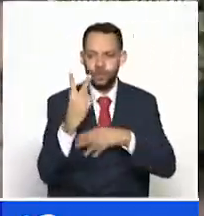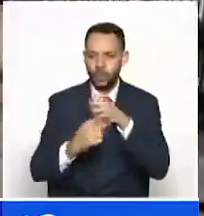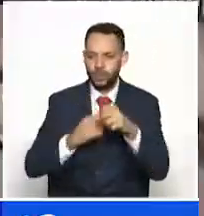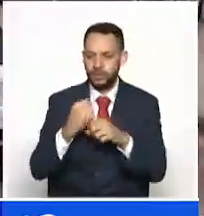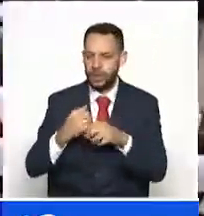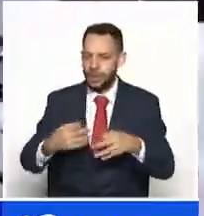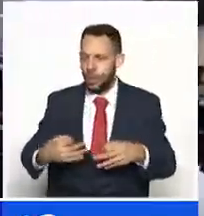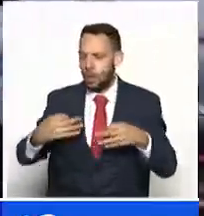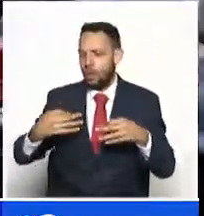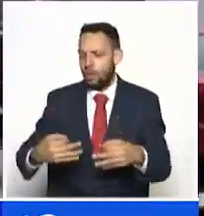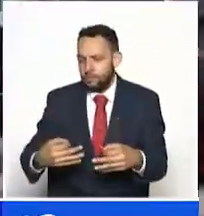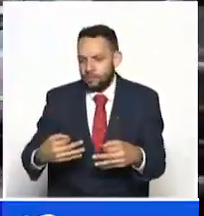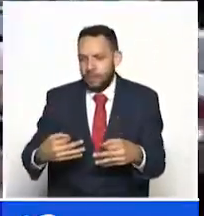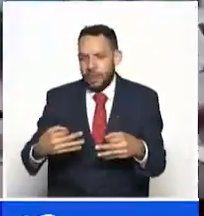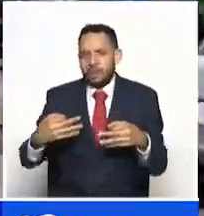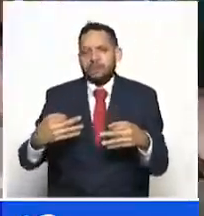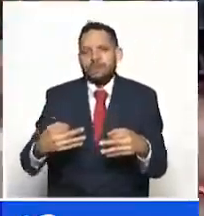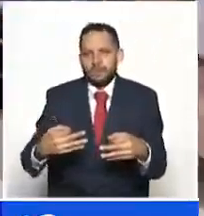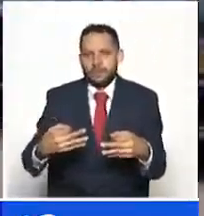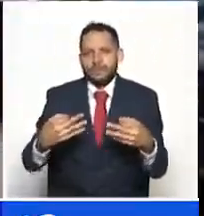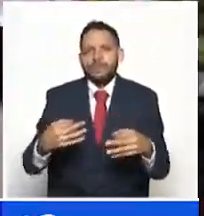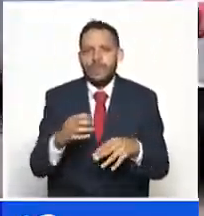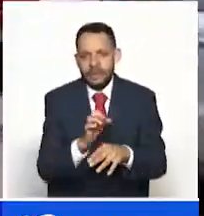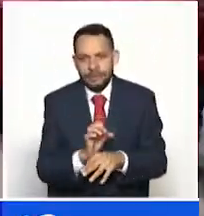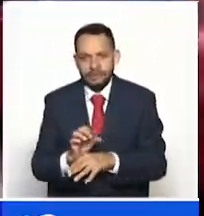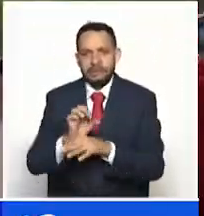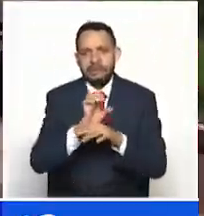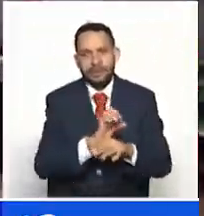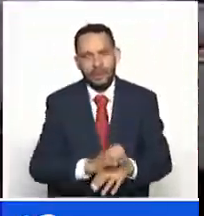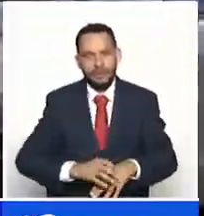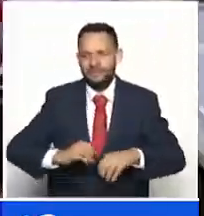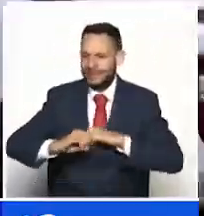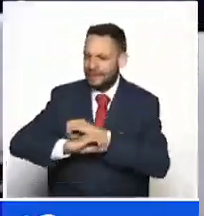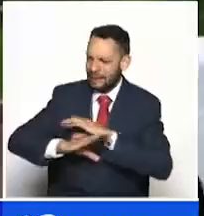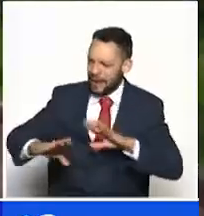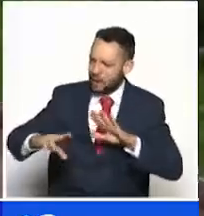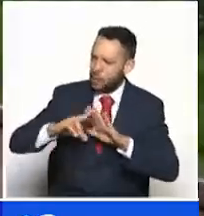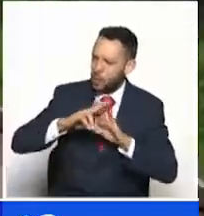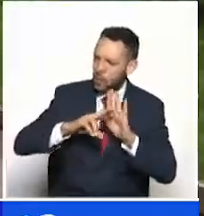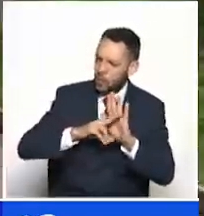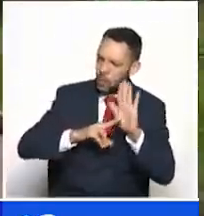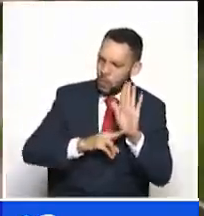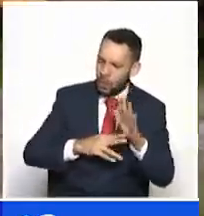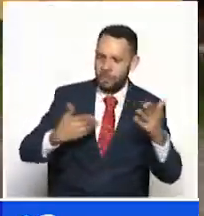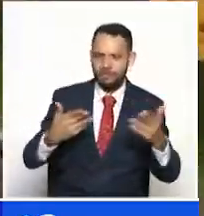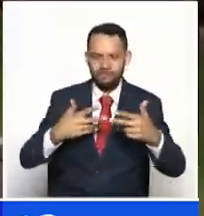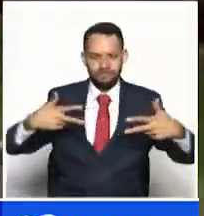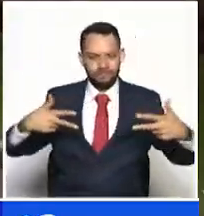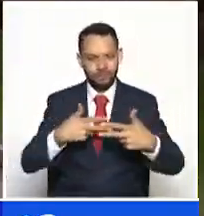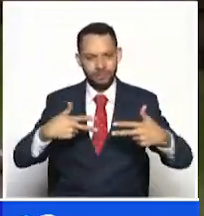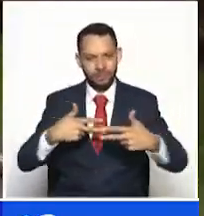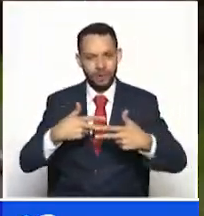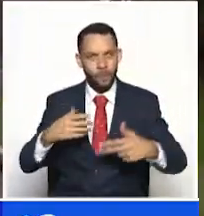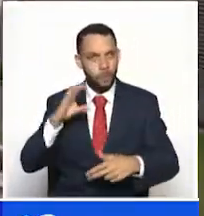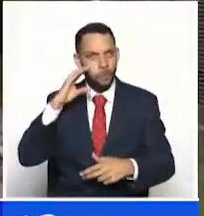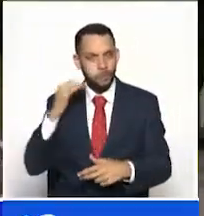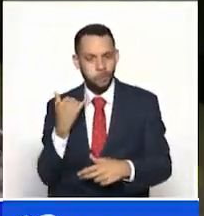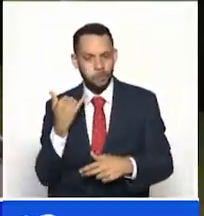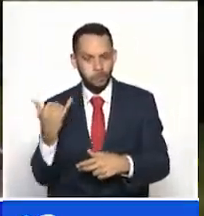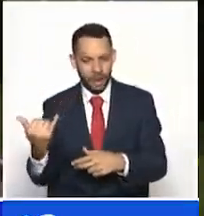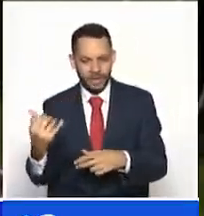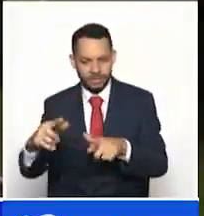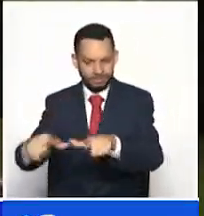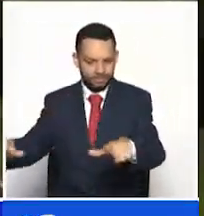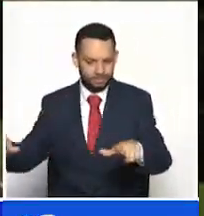inversionistas, esperando que las autoridades locales en Armenia aclaren la normatividad sobre la avenida Centenario, que es donde quedaría ubicada esta